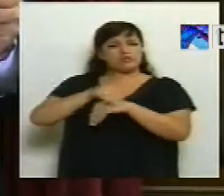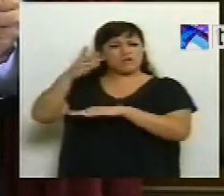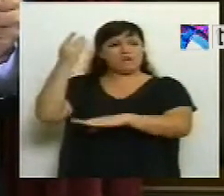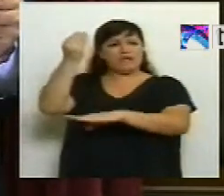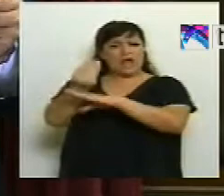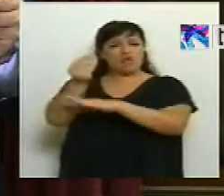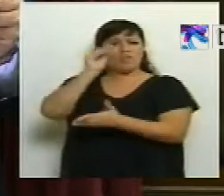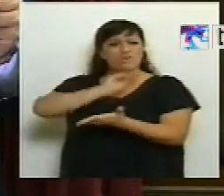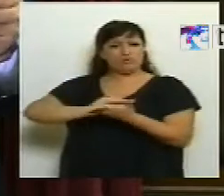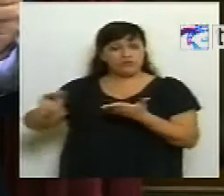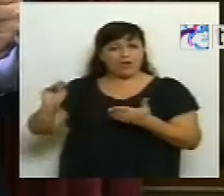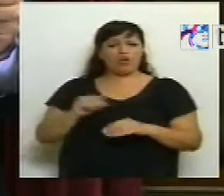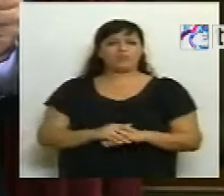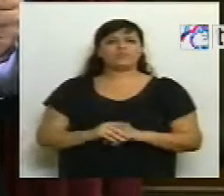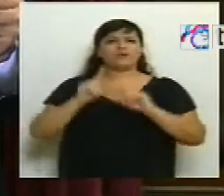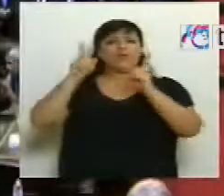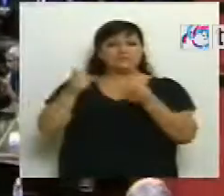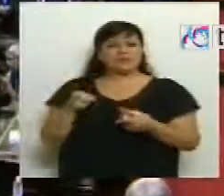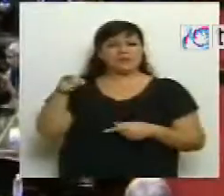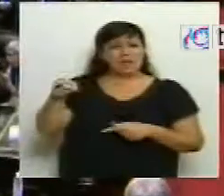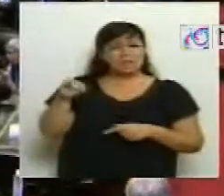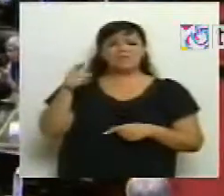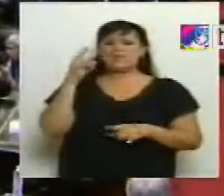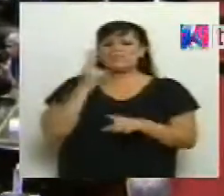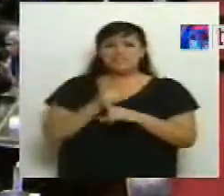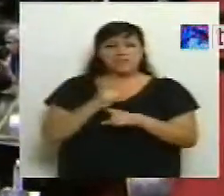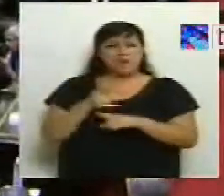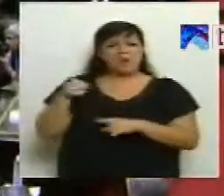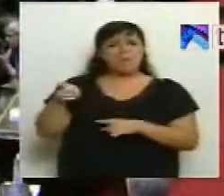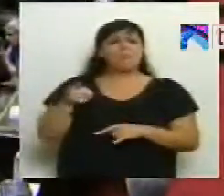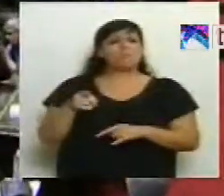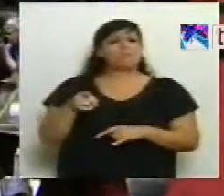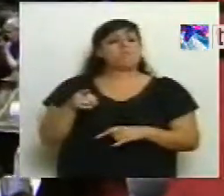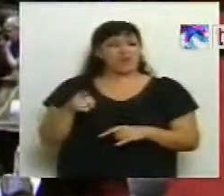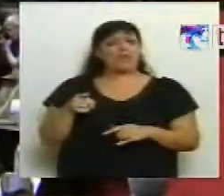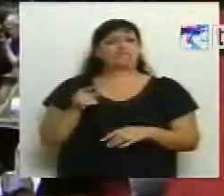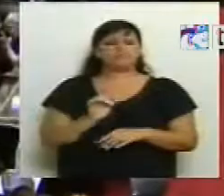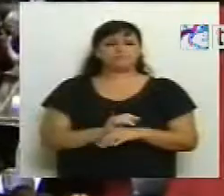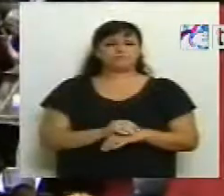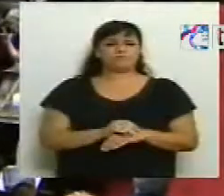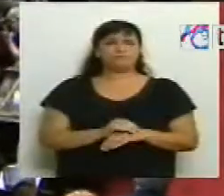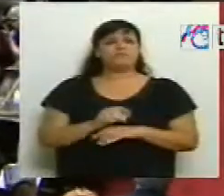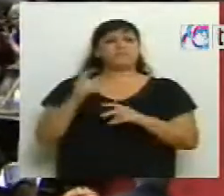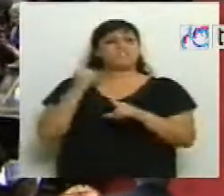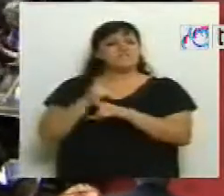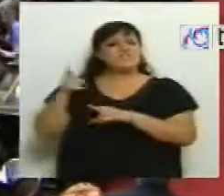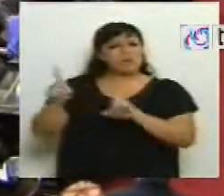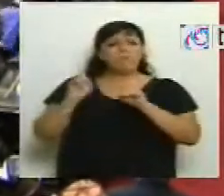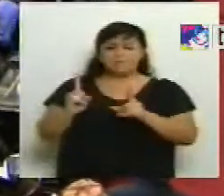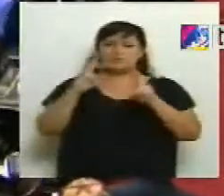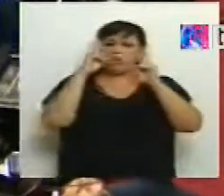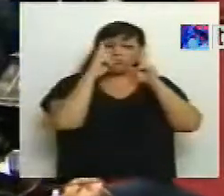diputado y obrar en todo de conformidad con lo que prescribe